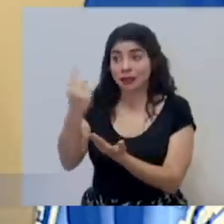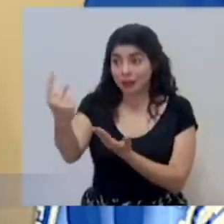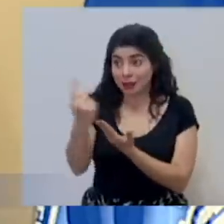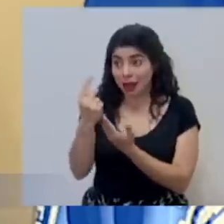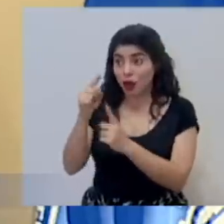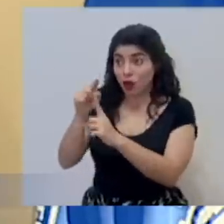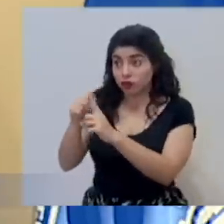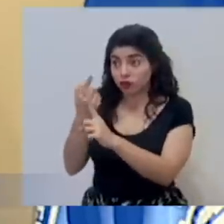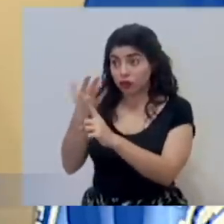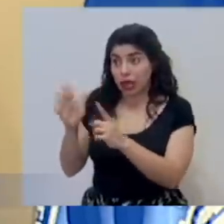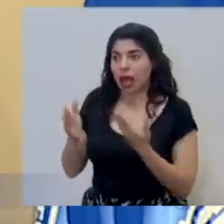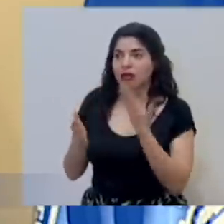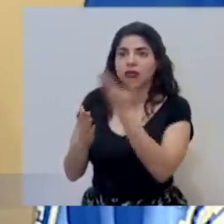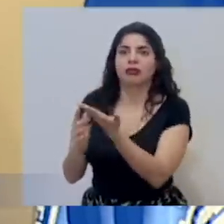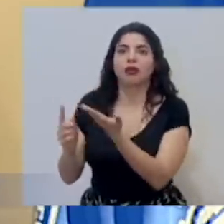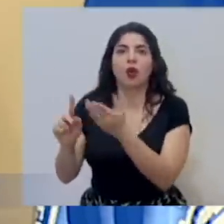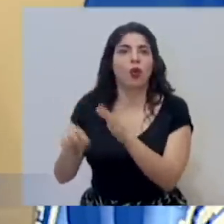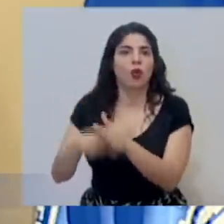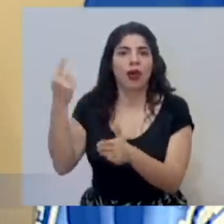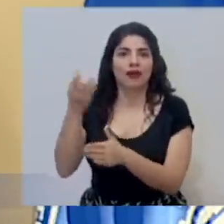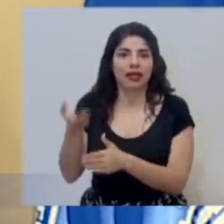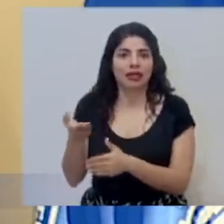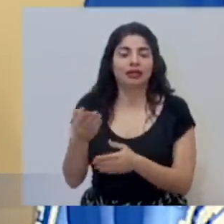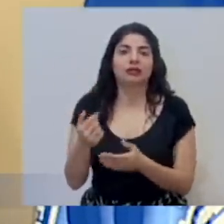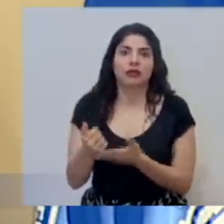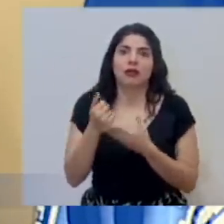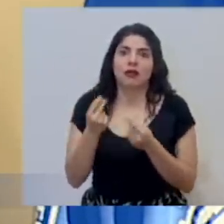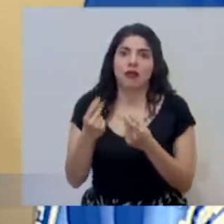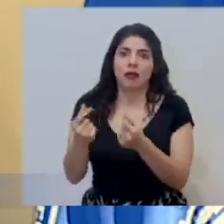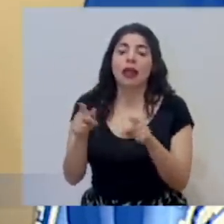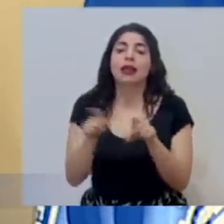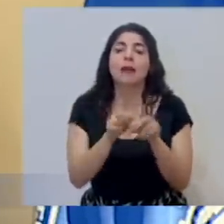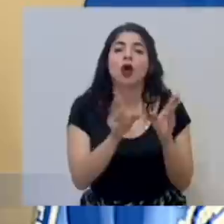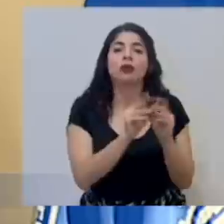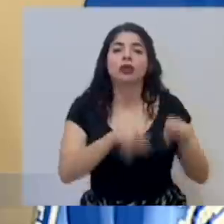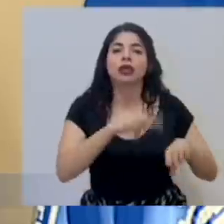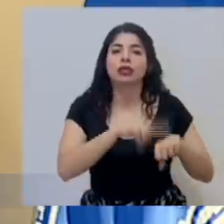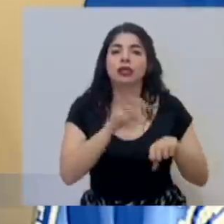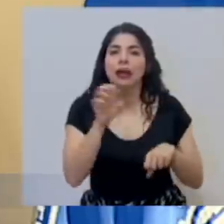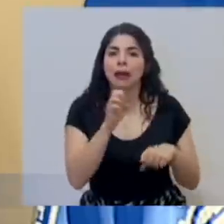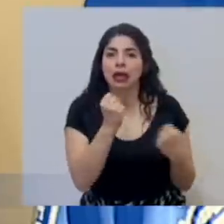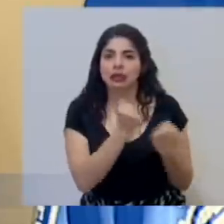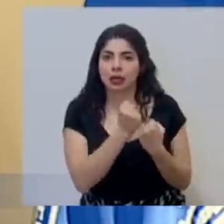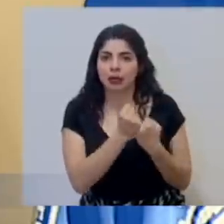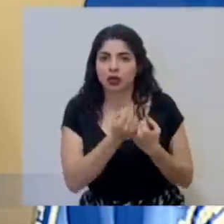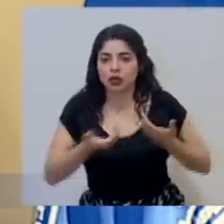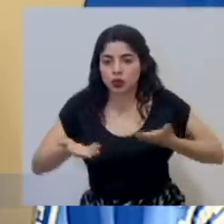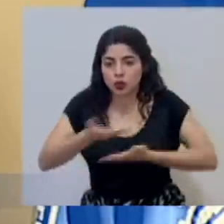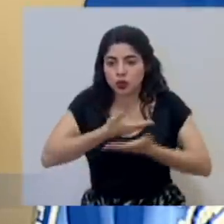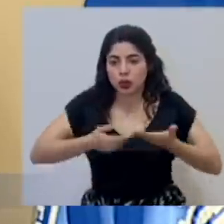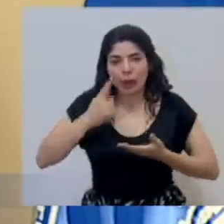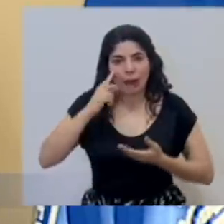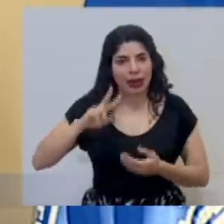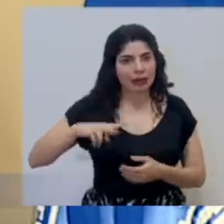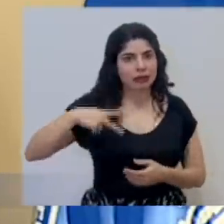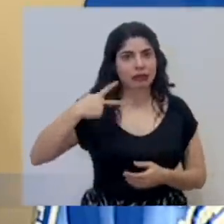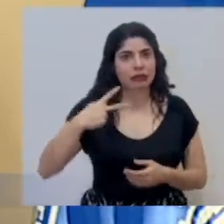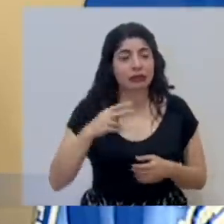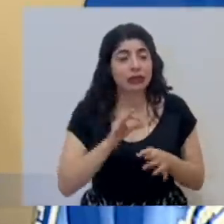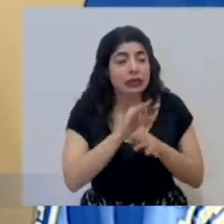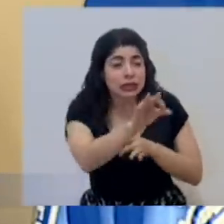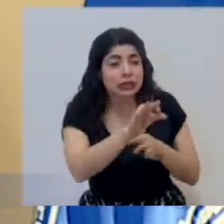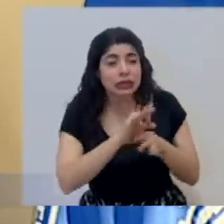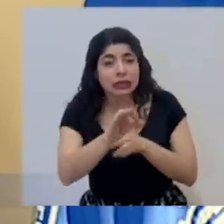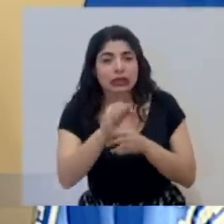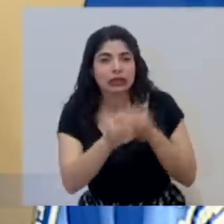se le toma la muestra, eso facilita mucho. Y ya estamos también trabajando con la Comisión Nacional de Emergencias para hacer ese refuerzo también en los